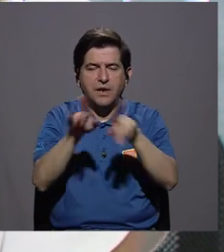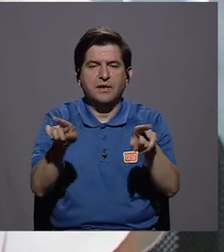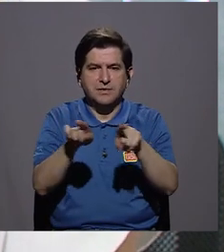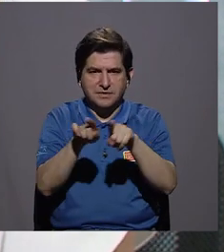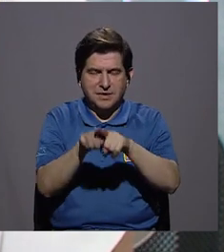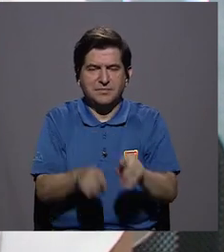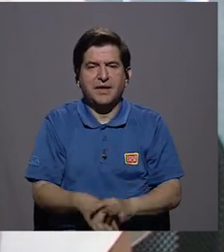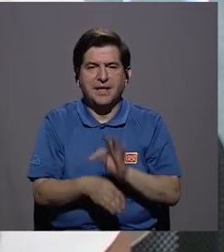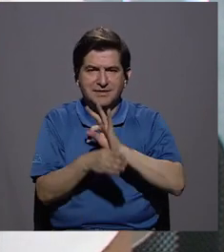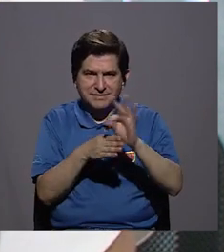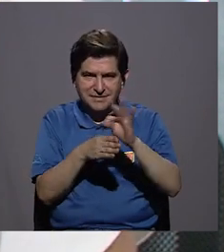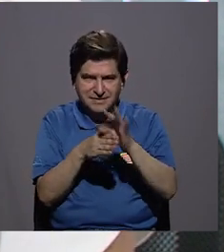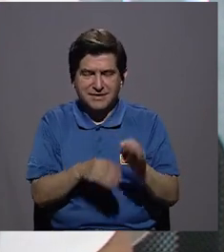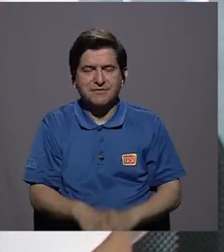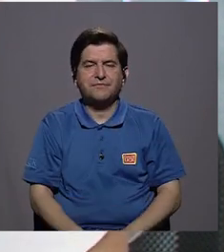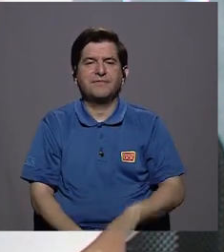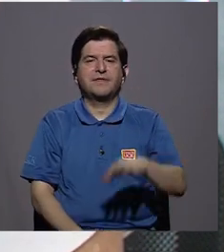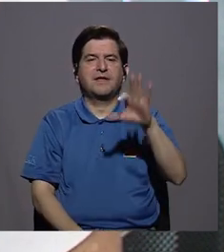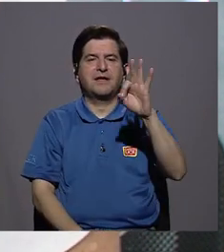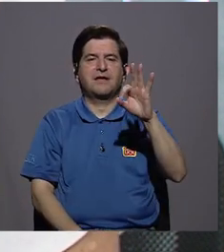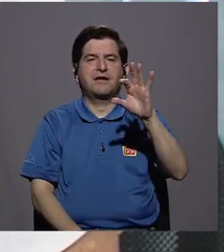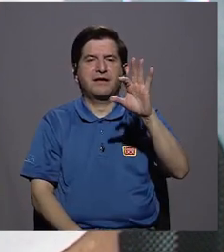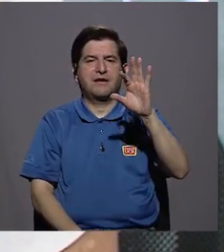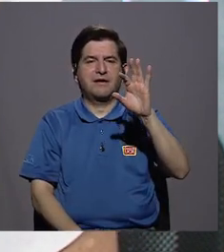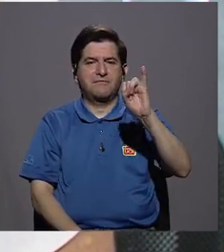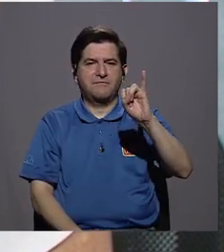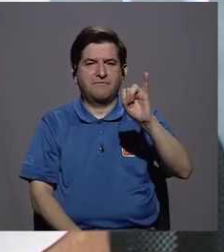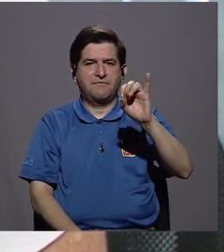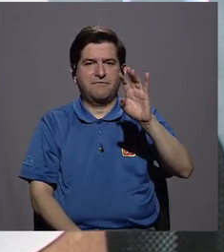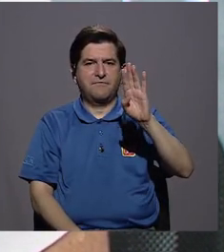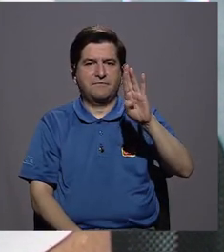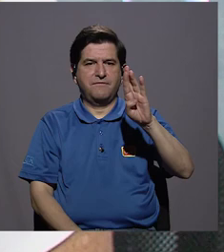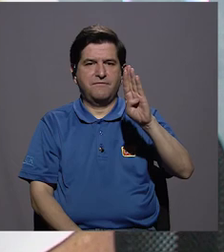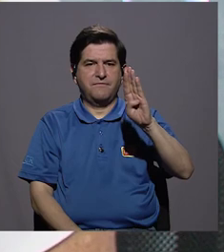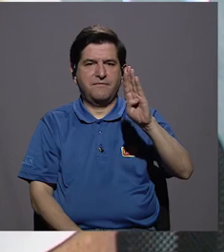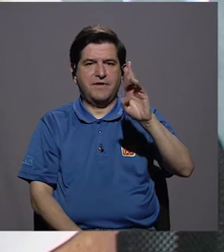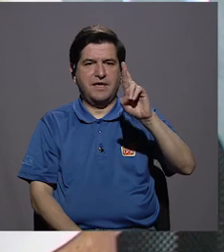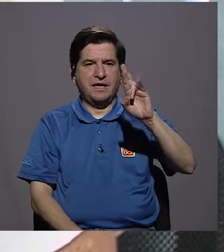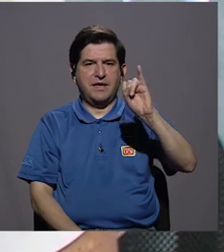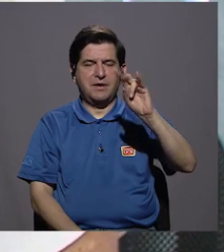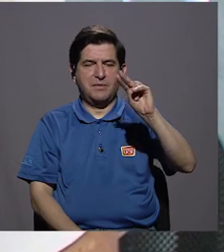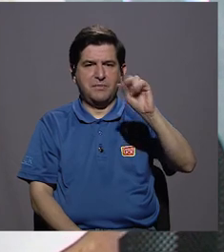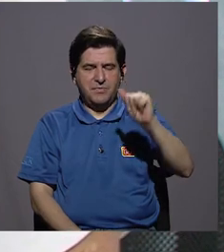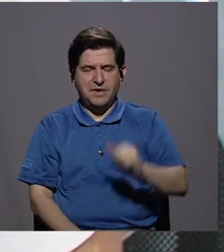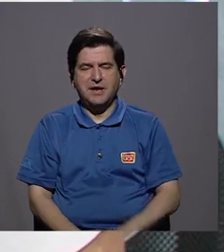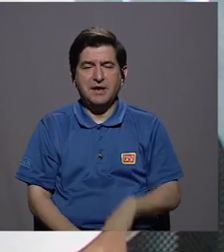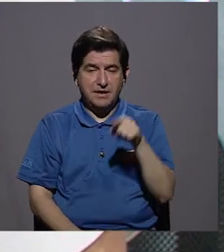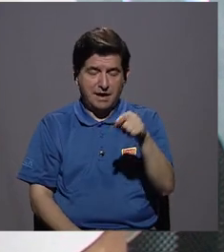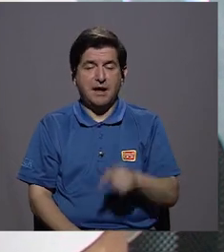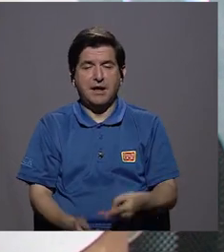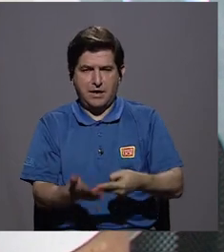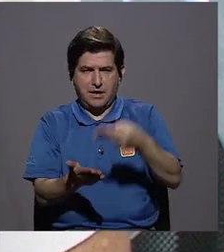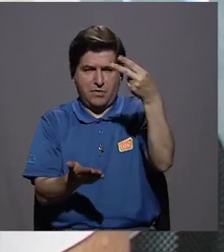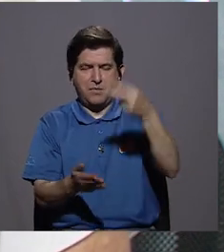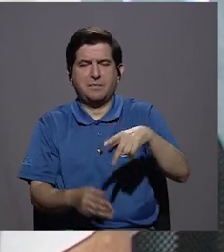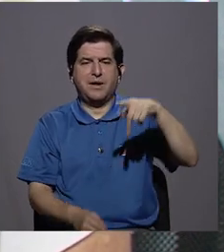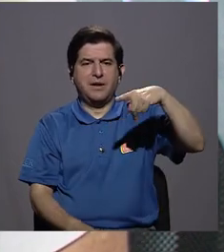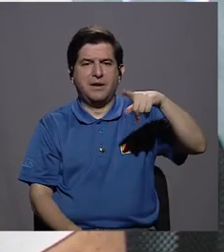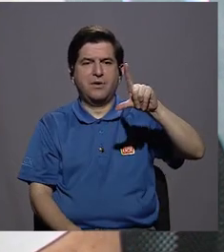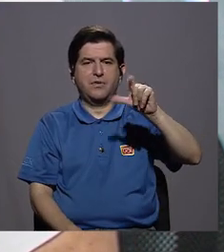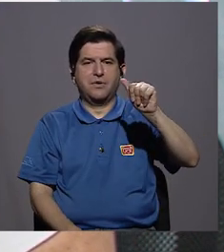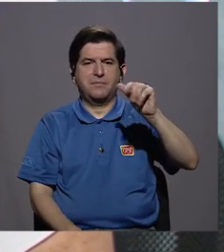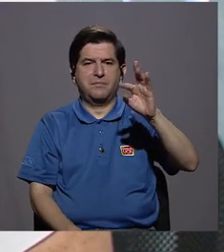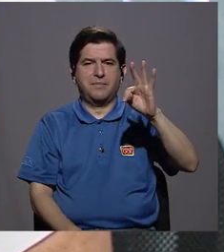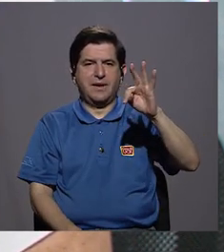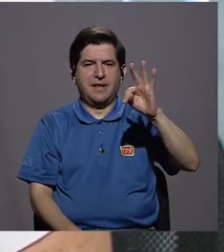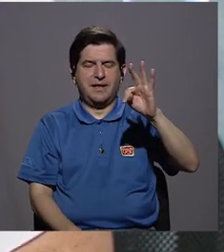Está también el tratamiento de fibrina rica en leucocitos y plaquetas, que es muy lindo porque es de